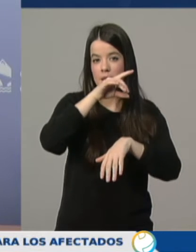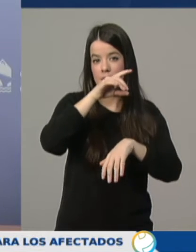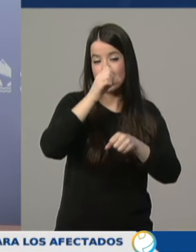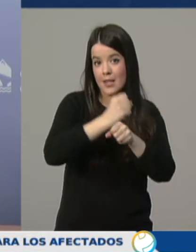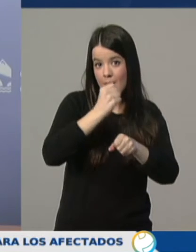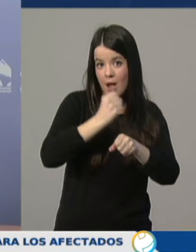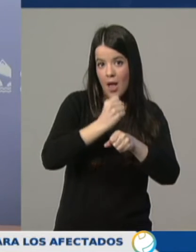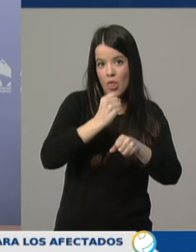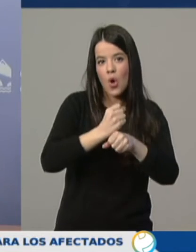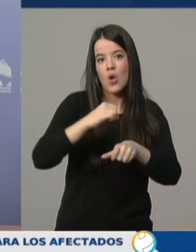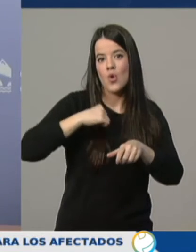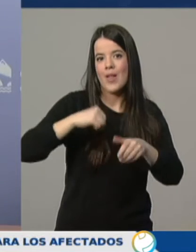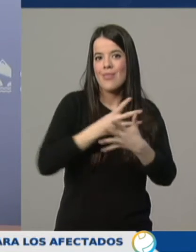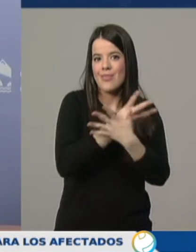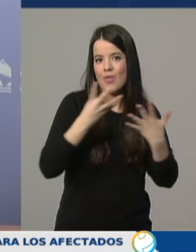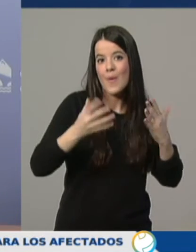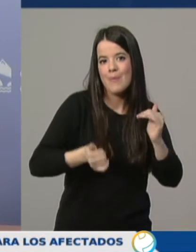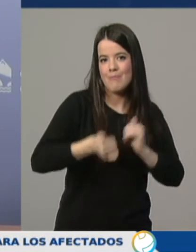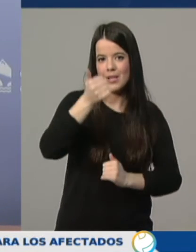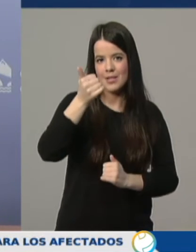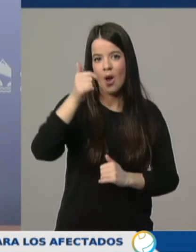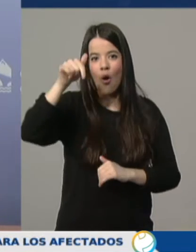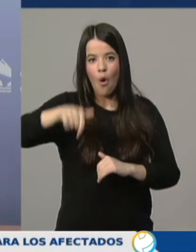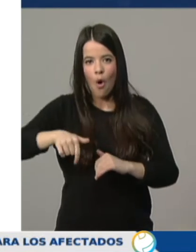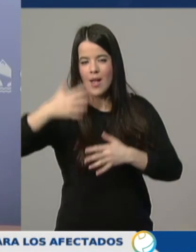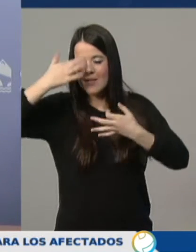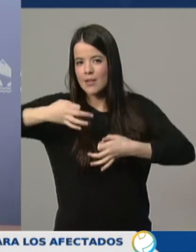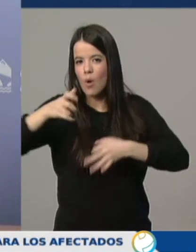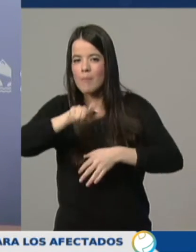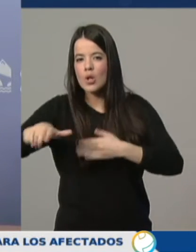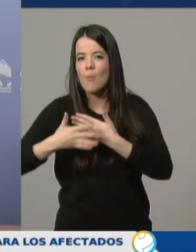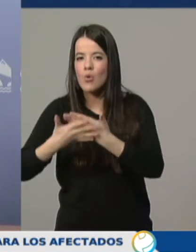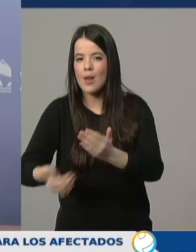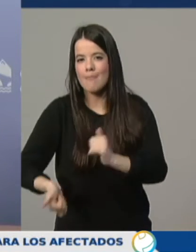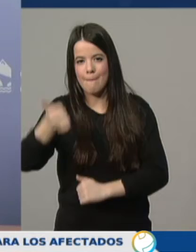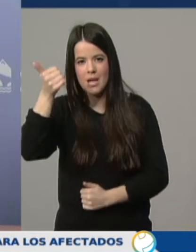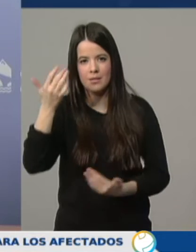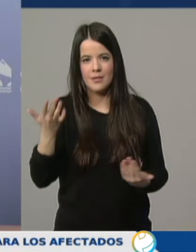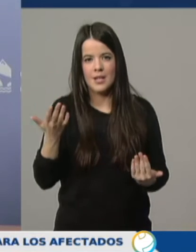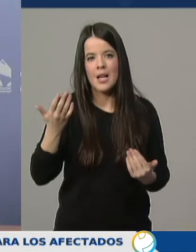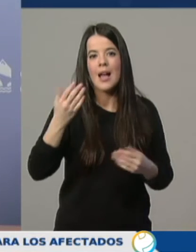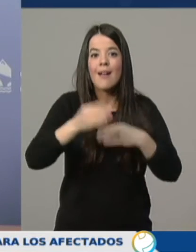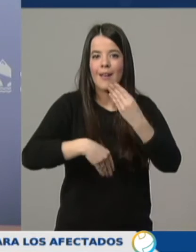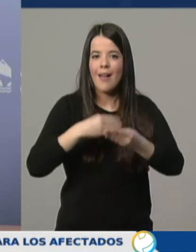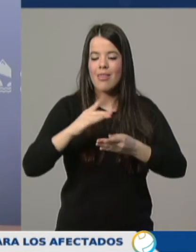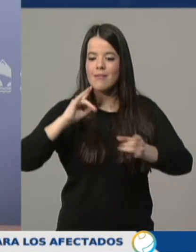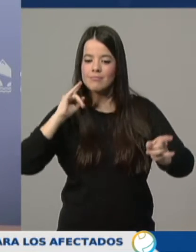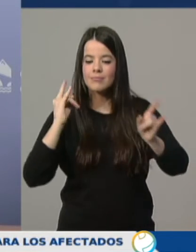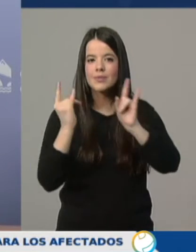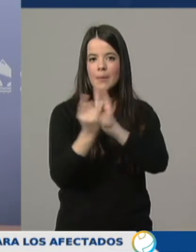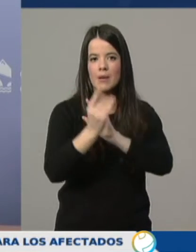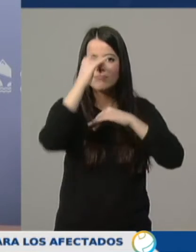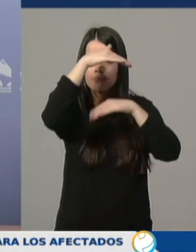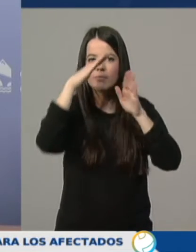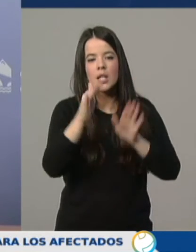ayer, pero estoy convencida de que hoy el número va a subir, que ya están haciendo atención telefónica. Porque pueden hacerla,